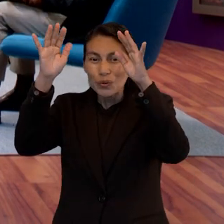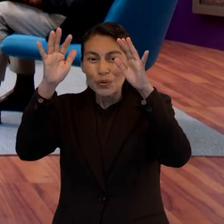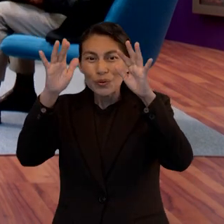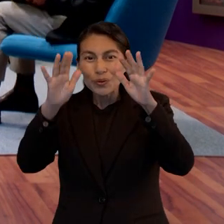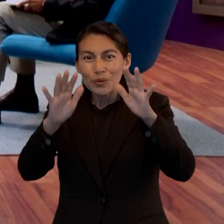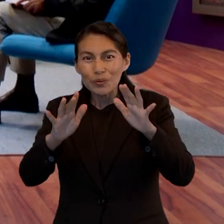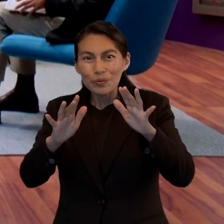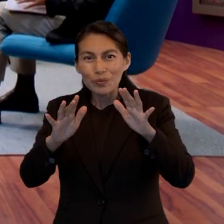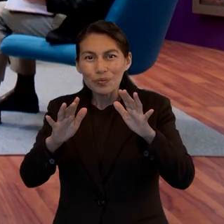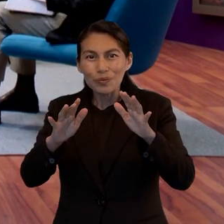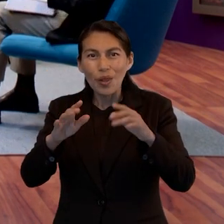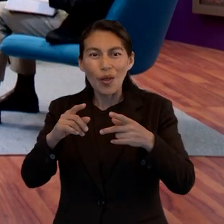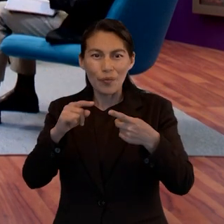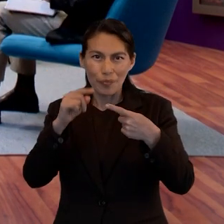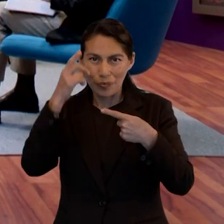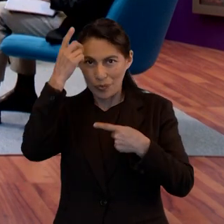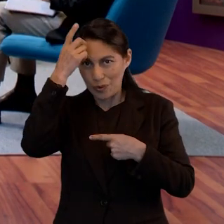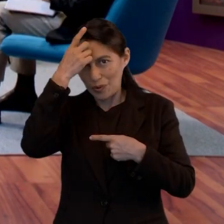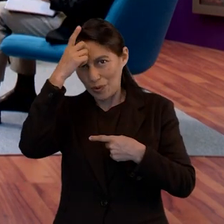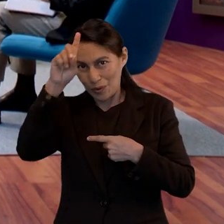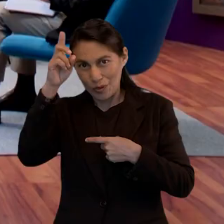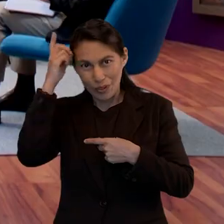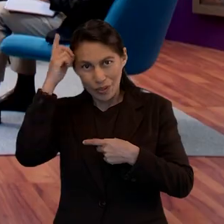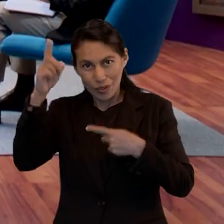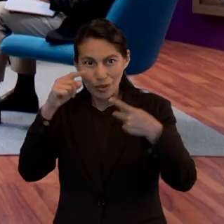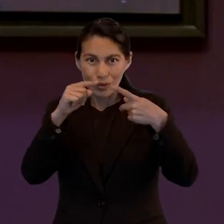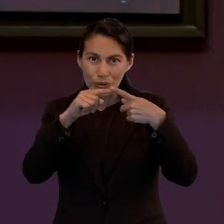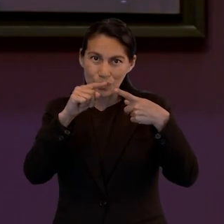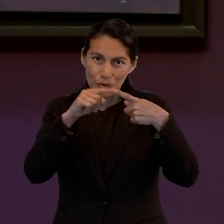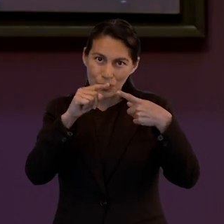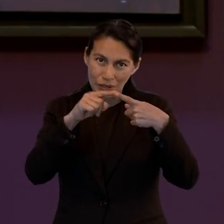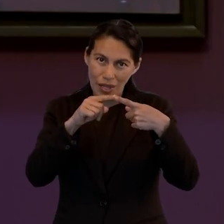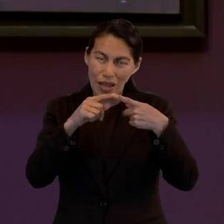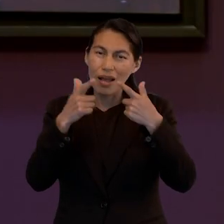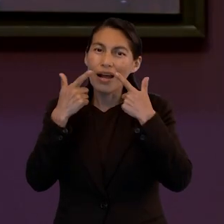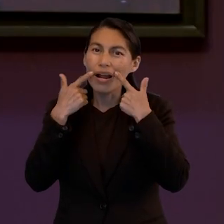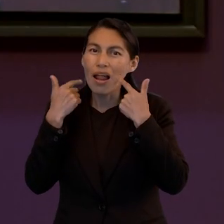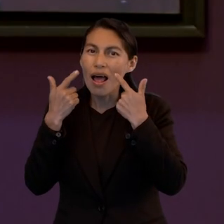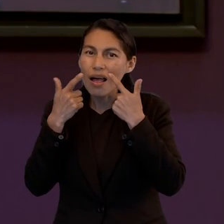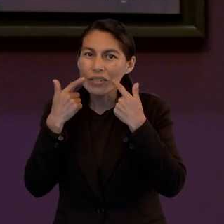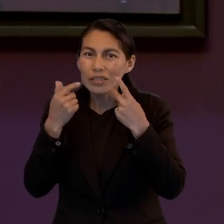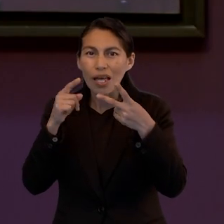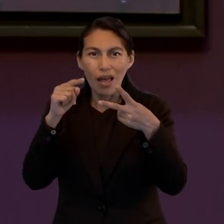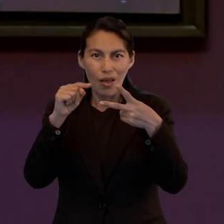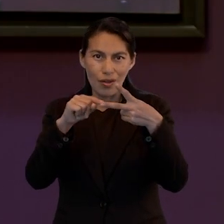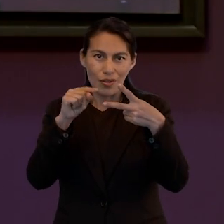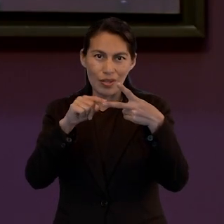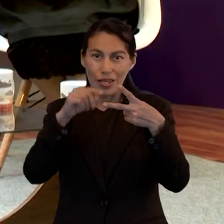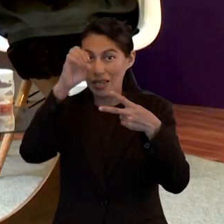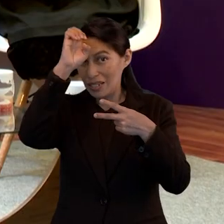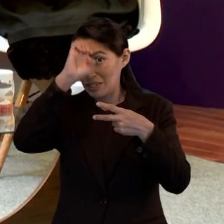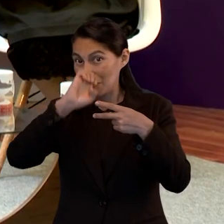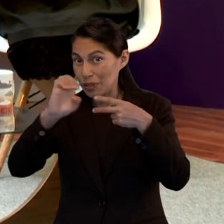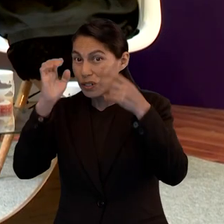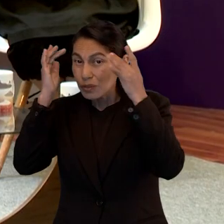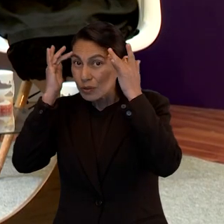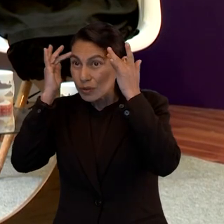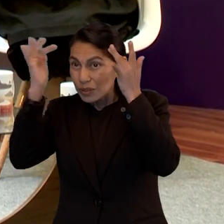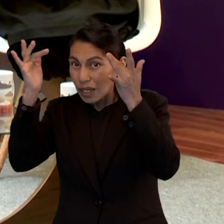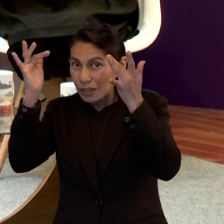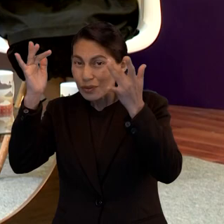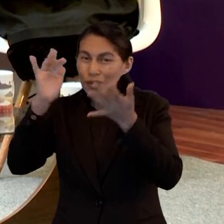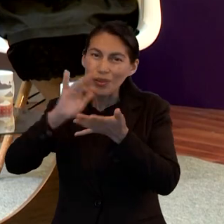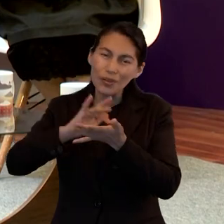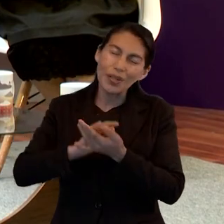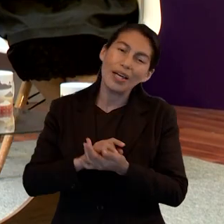que el don de Dios puede referirse a dos cosas. Una es que puede referirse a su gracia o también al Espíritu Santo, a